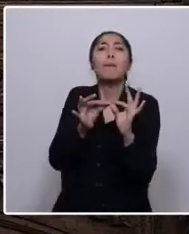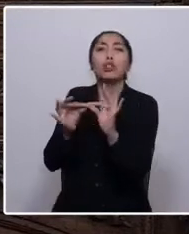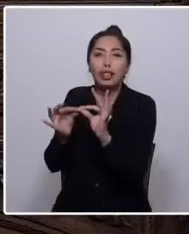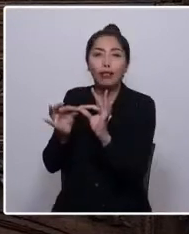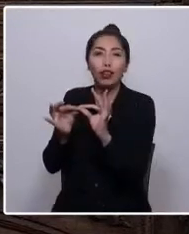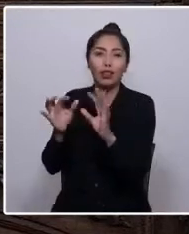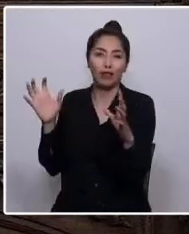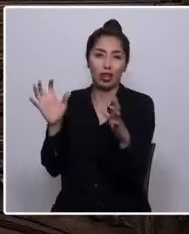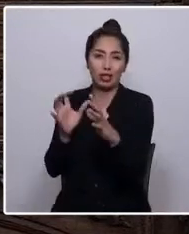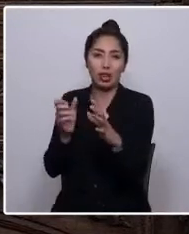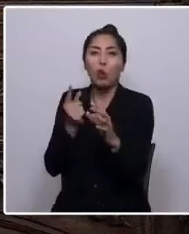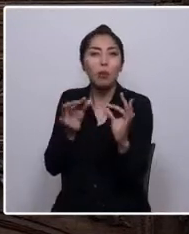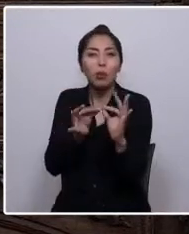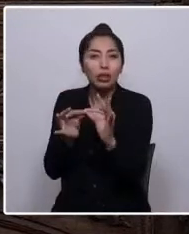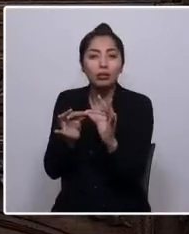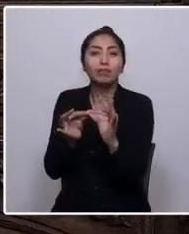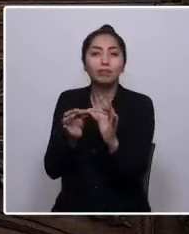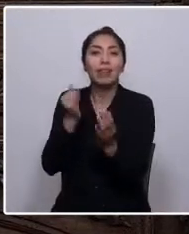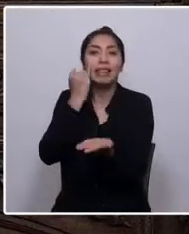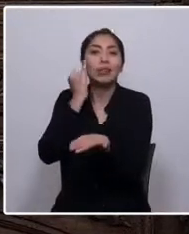es la violencia institucional.